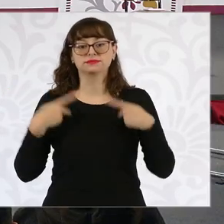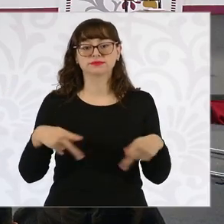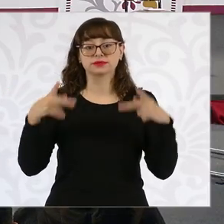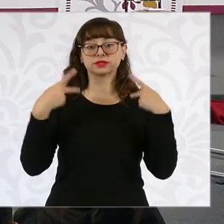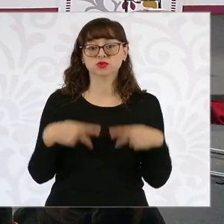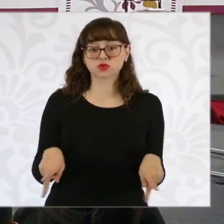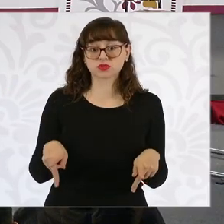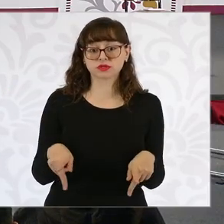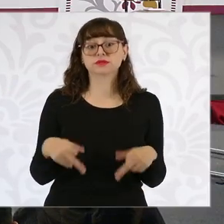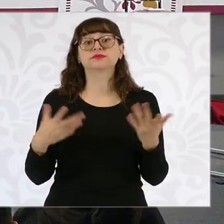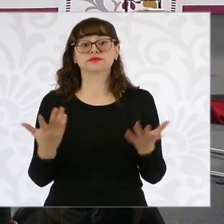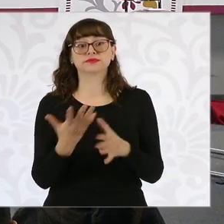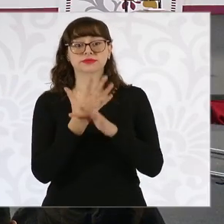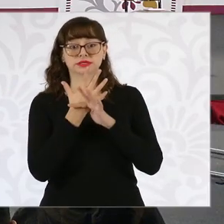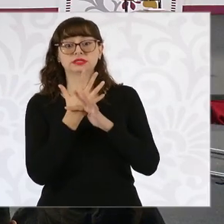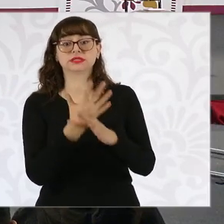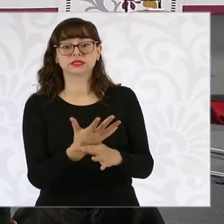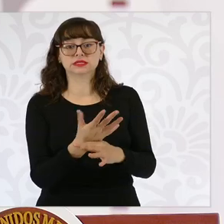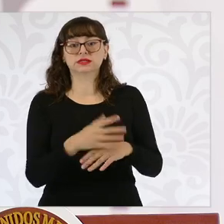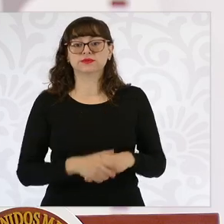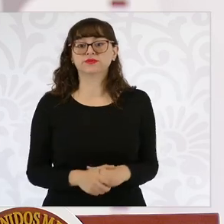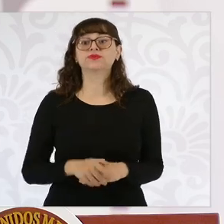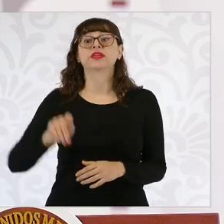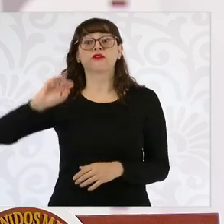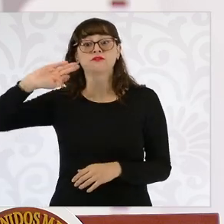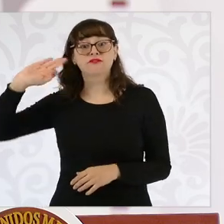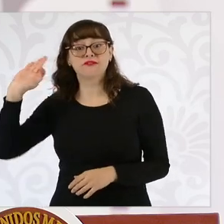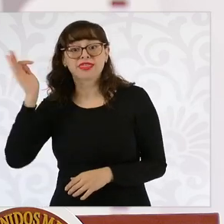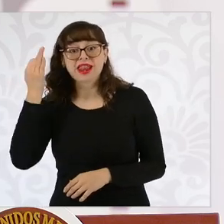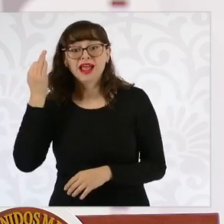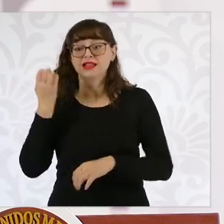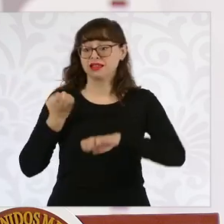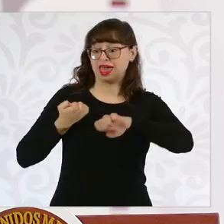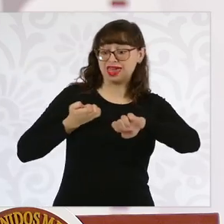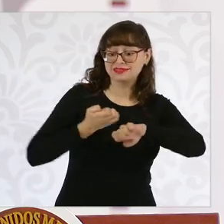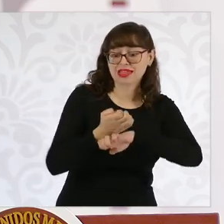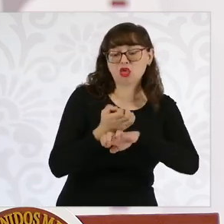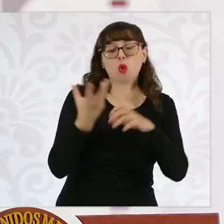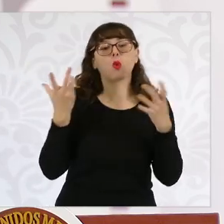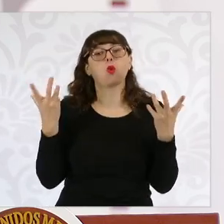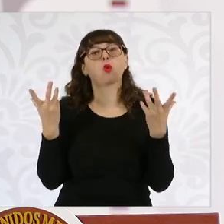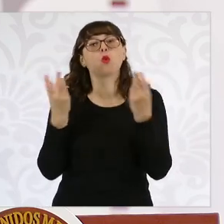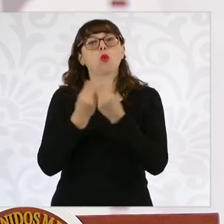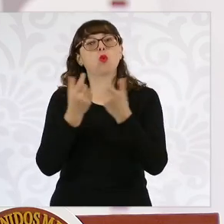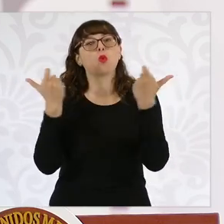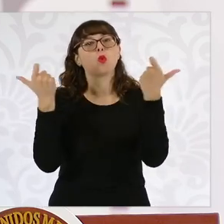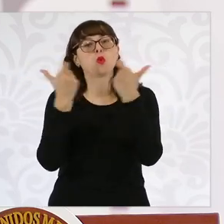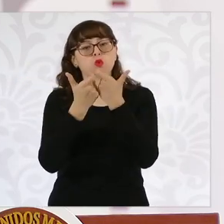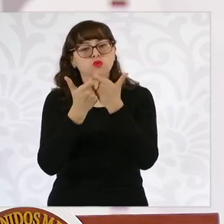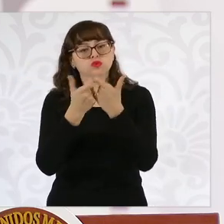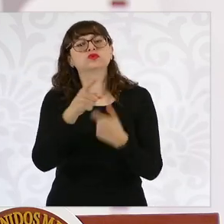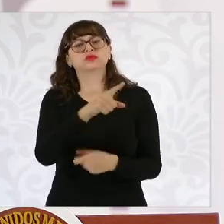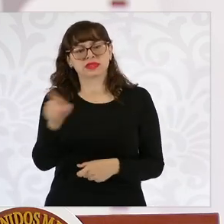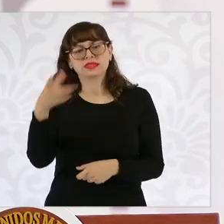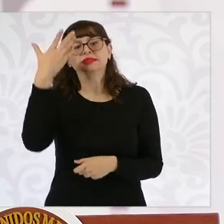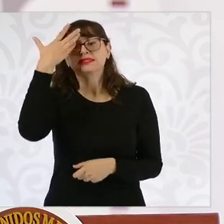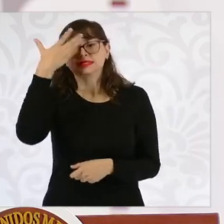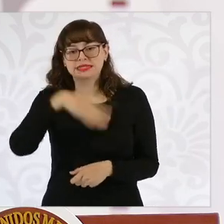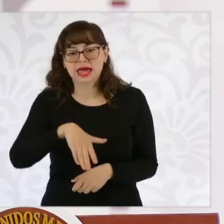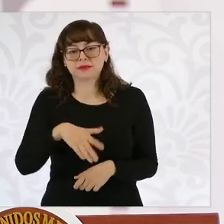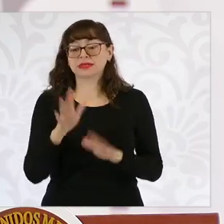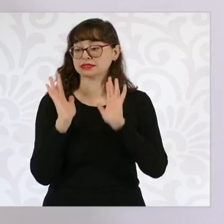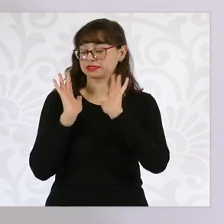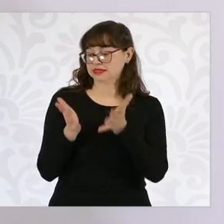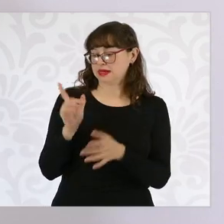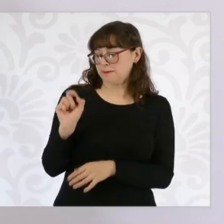lo que dice con precisión es la federación y las entidades federativas. Como ustedes saben, hemos venido firmando convenios con